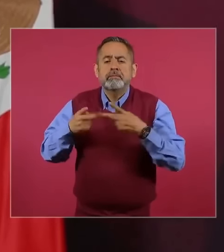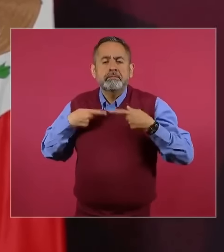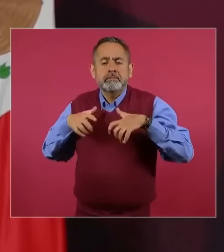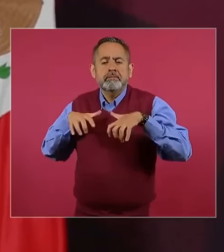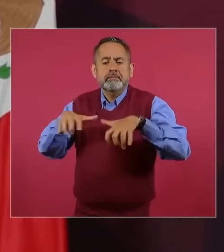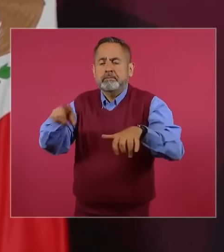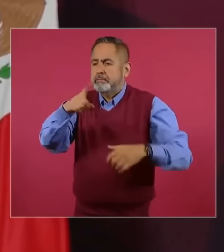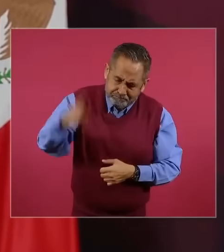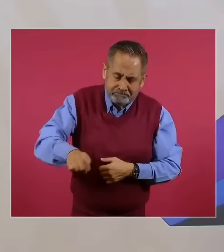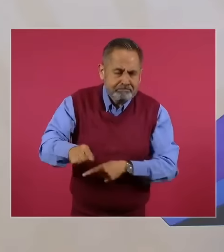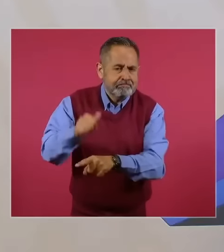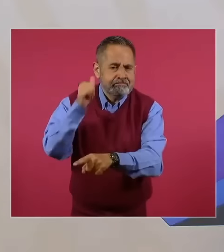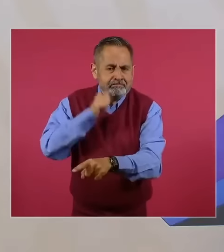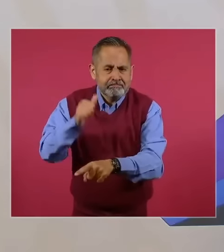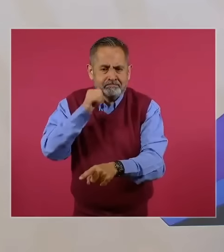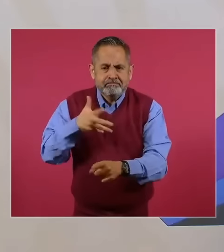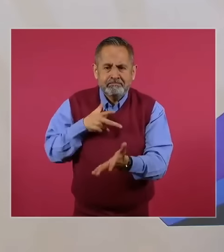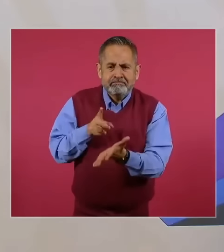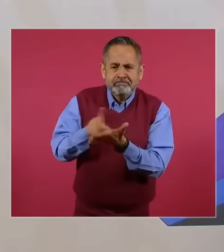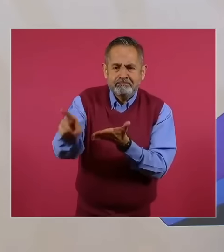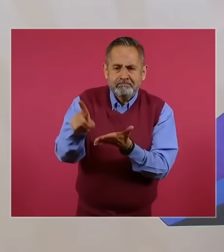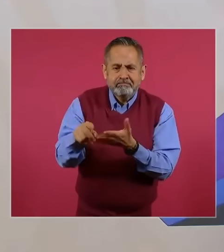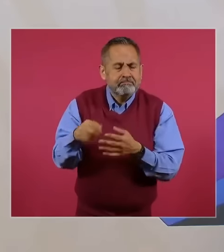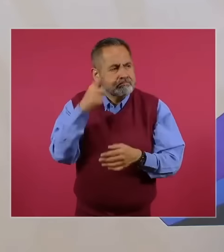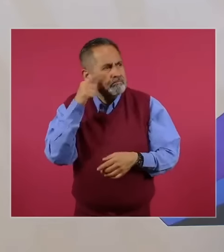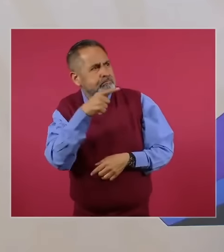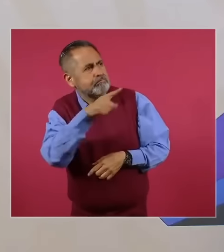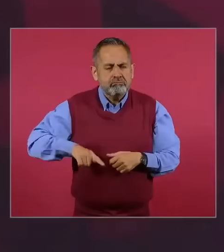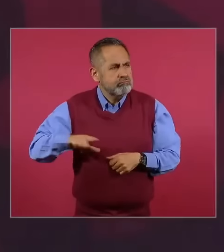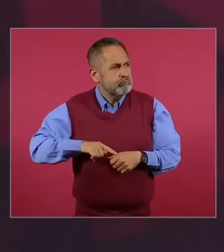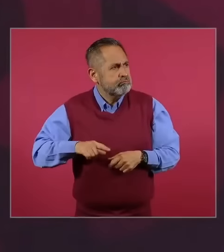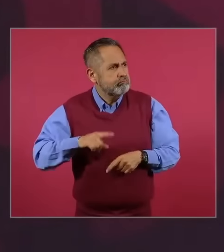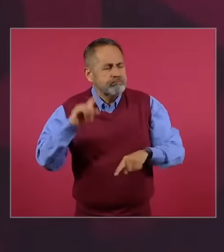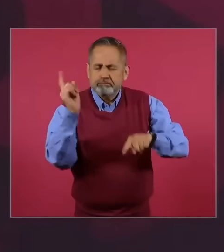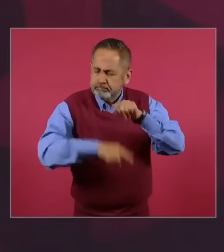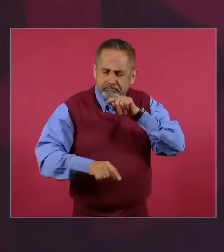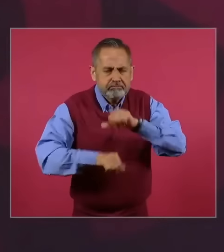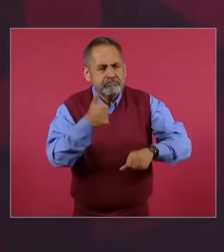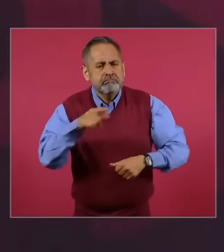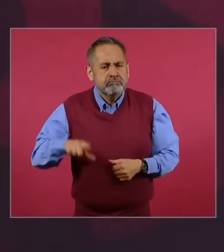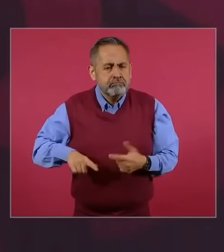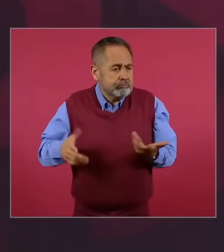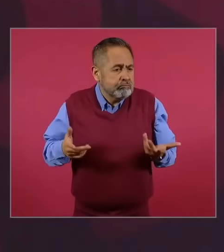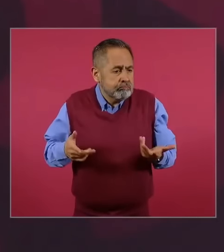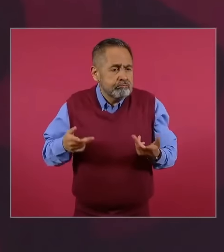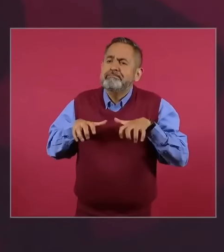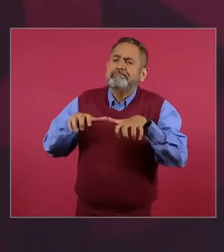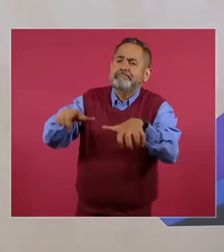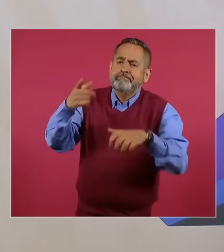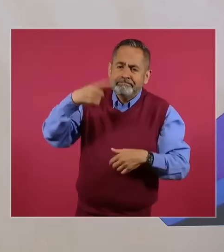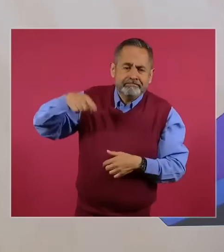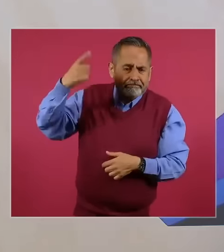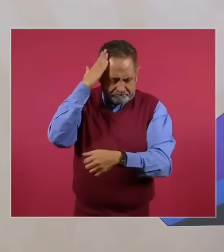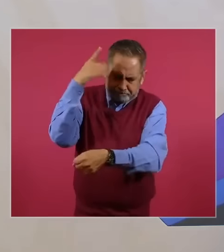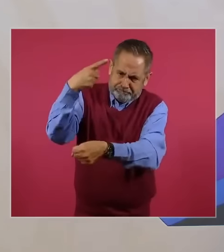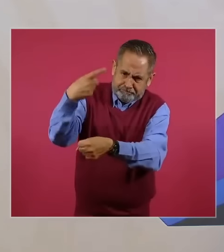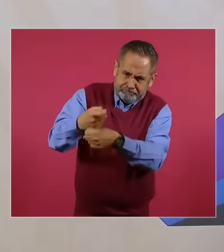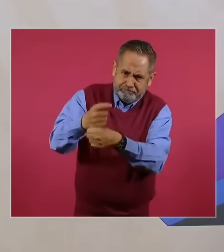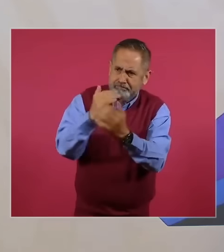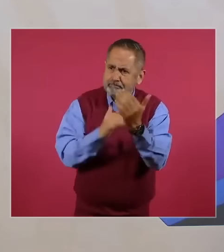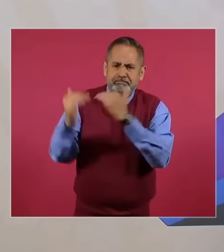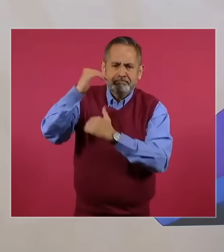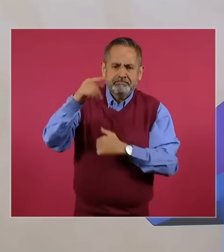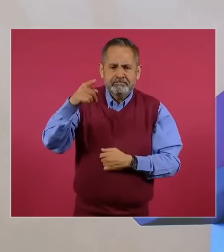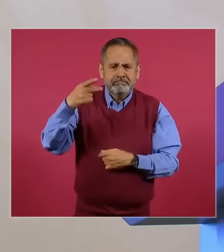en todo momento el derecho de cambiar la forma de su gobierno. ¿Qué no es el pueblo el soberano del que manda? ¿Por